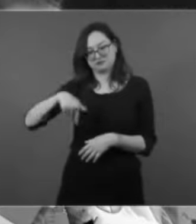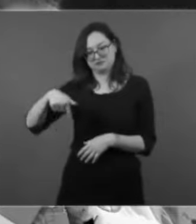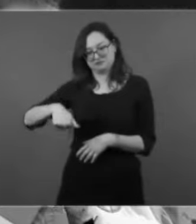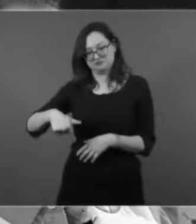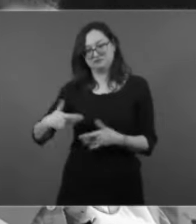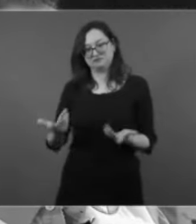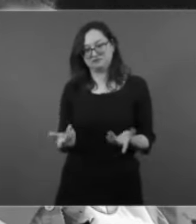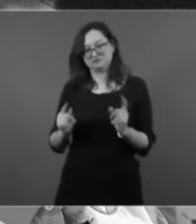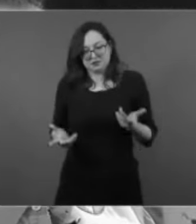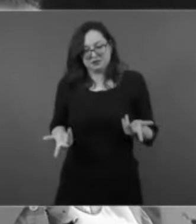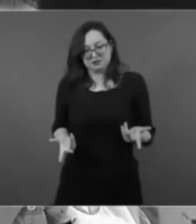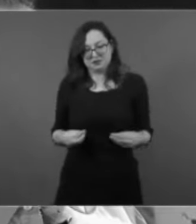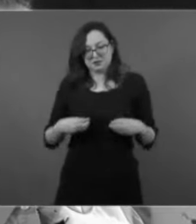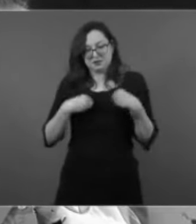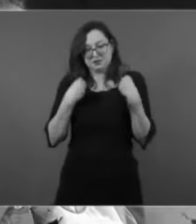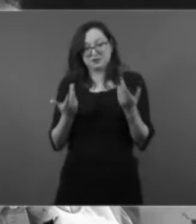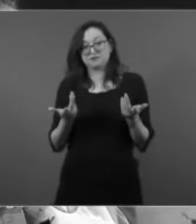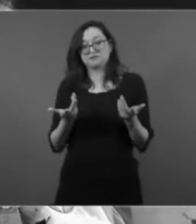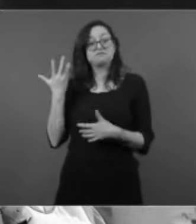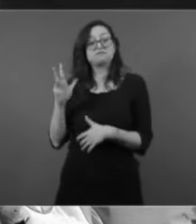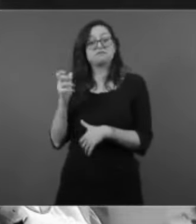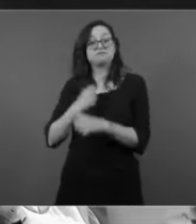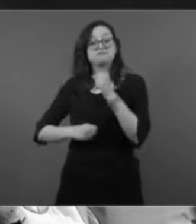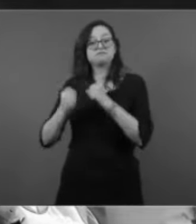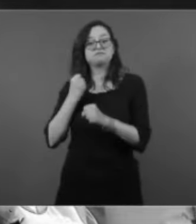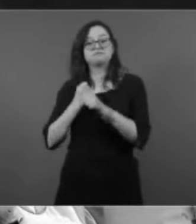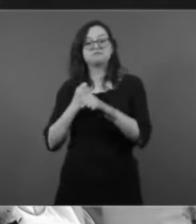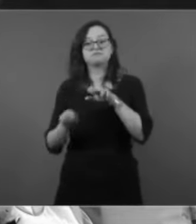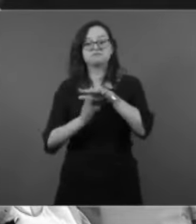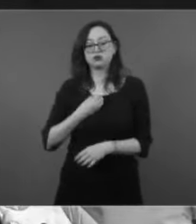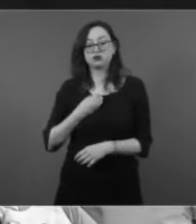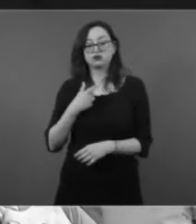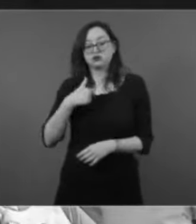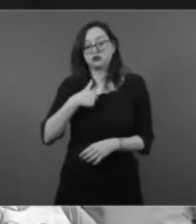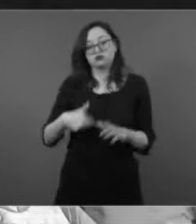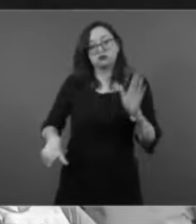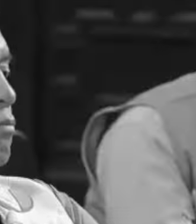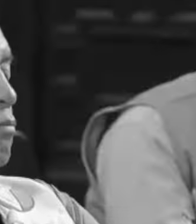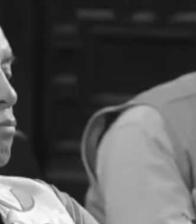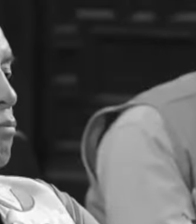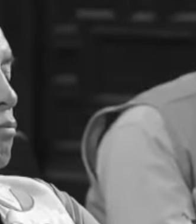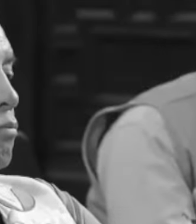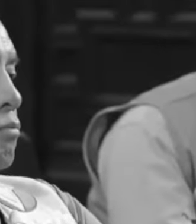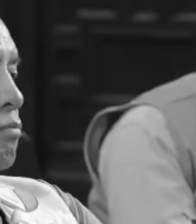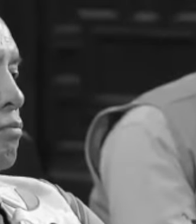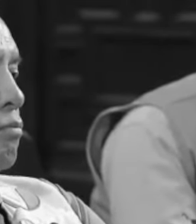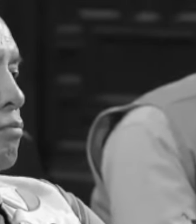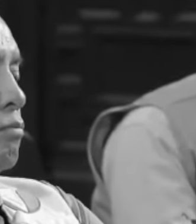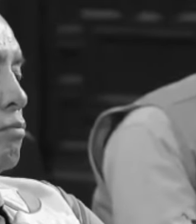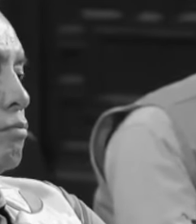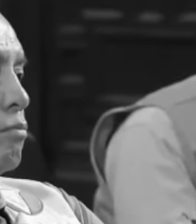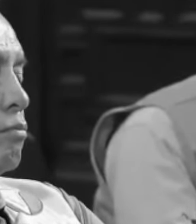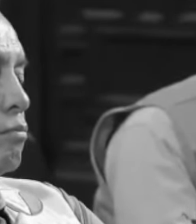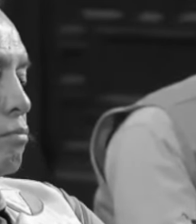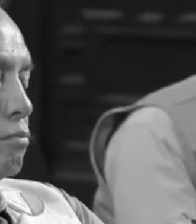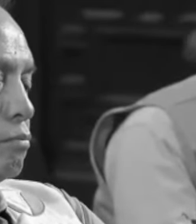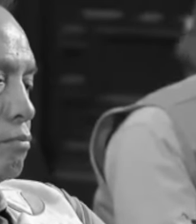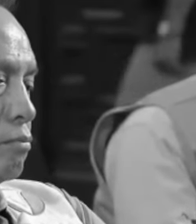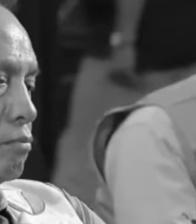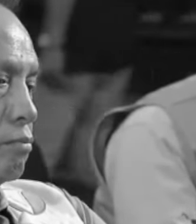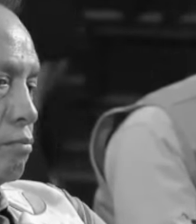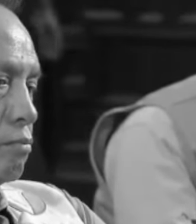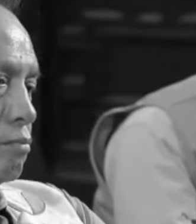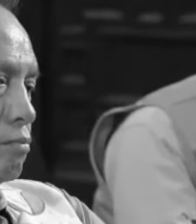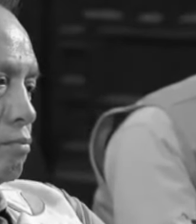Soy de las muchas que se fueron, hace más de 10 años me fui por la necesidad, me fui cuando México ya estaba transformado en un